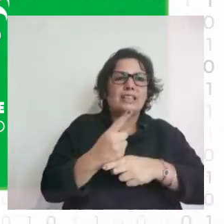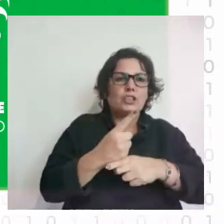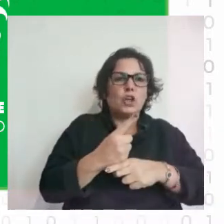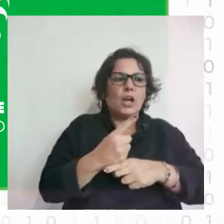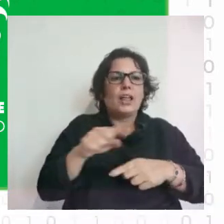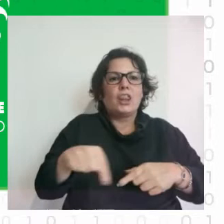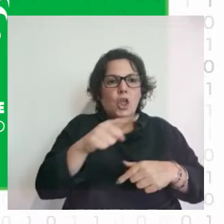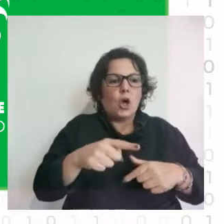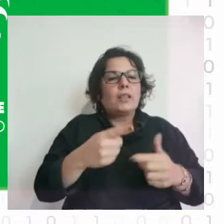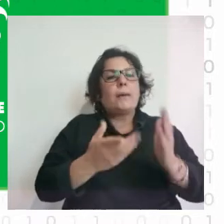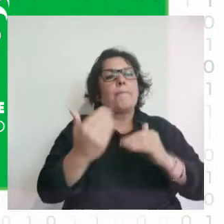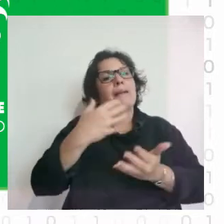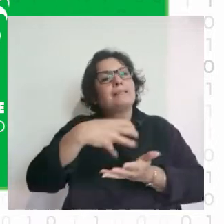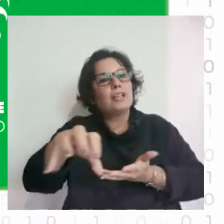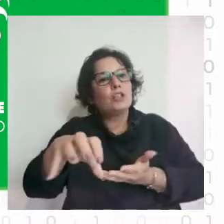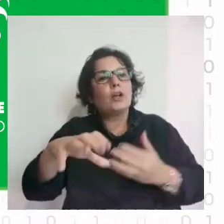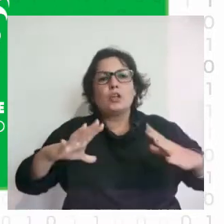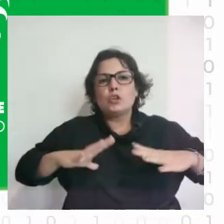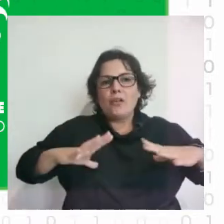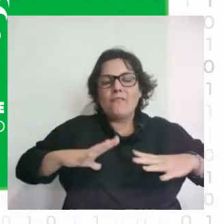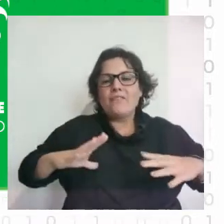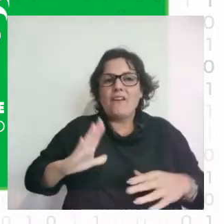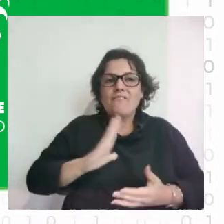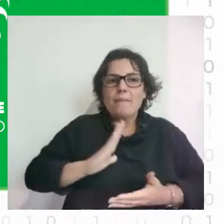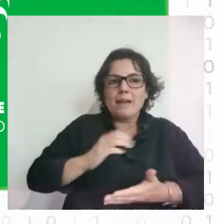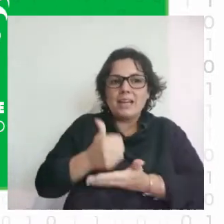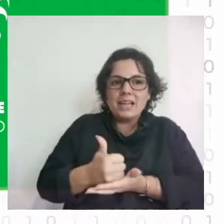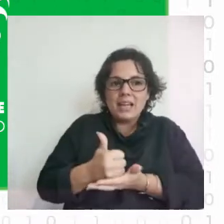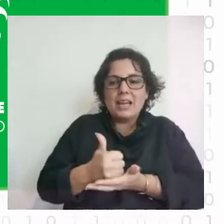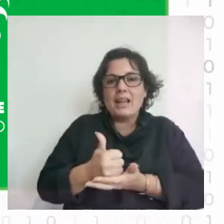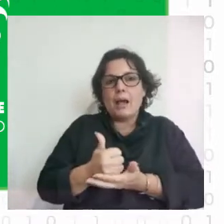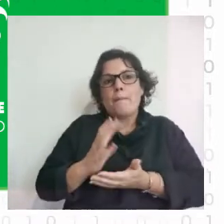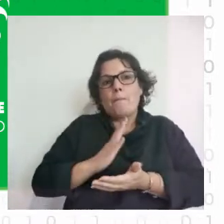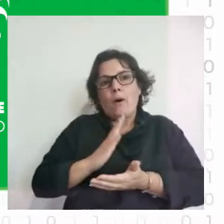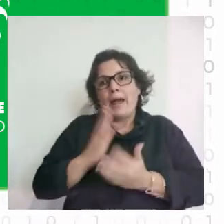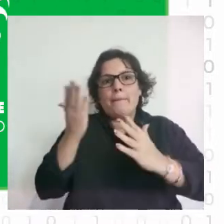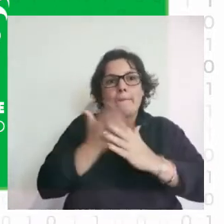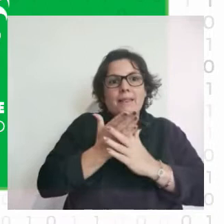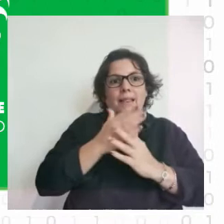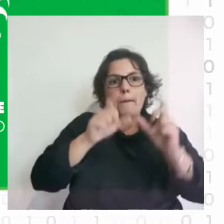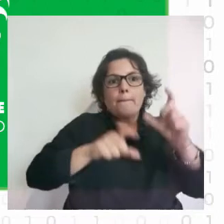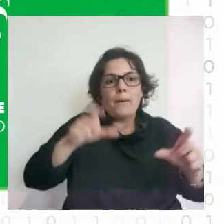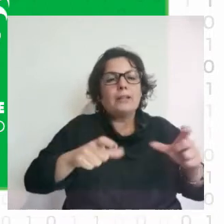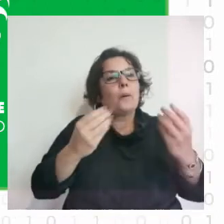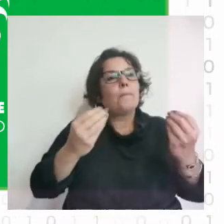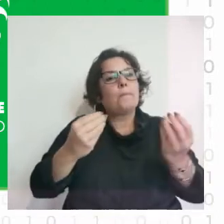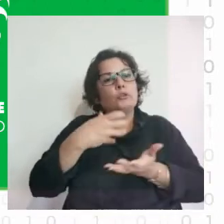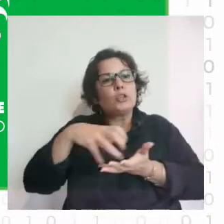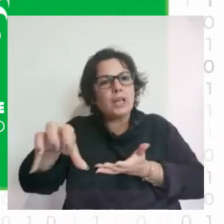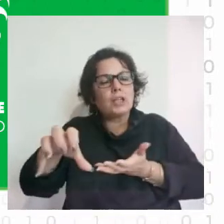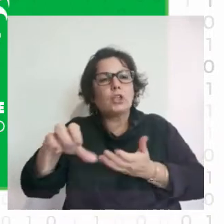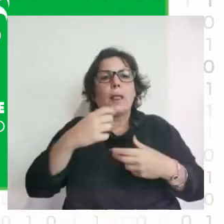todo en sectores donde aún la presencia femenina, que es cierto, las mujeres, la mitad de la población, hay muchos sectores como por ejemplo decía